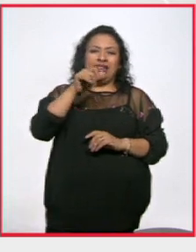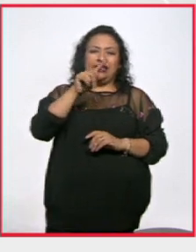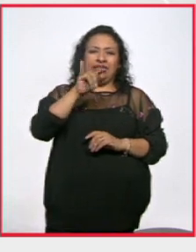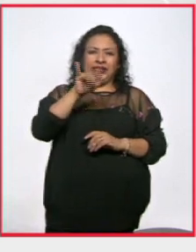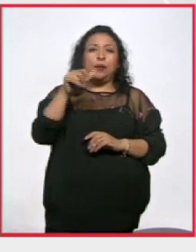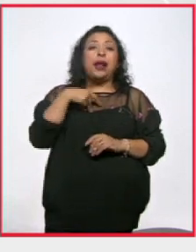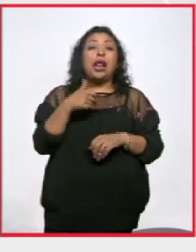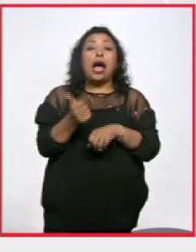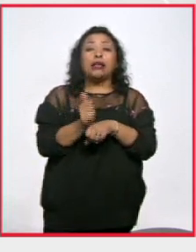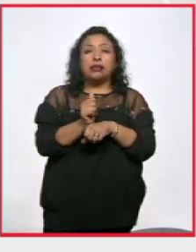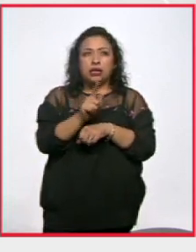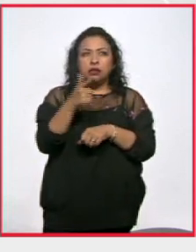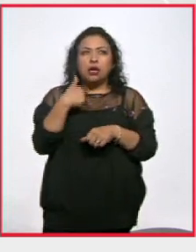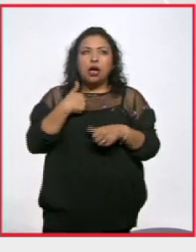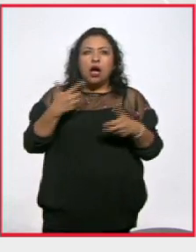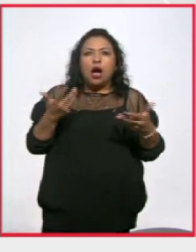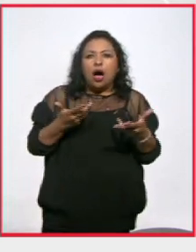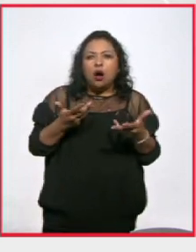haciendo acciones